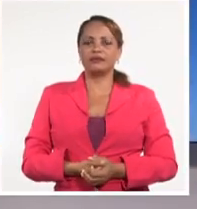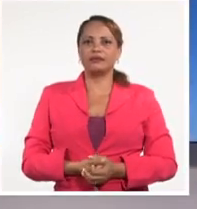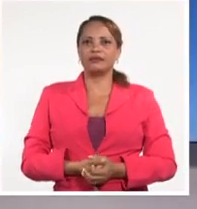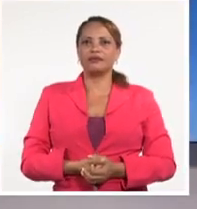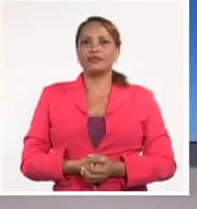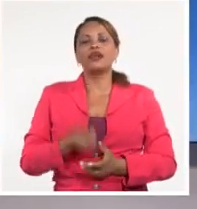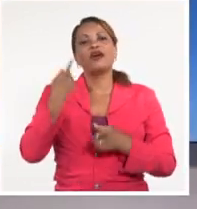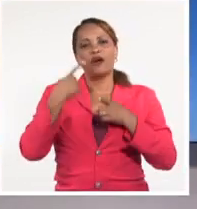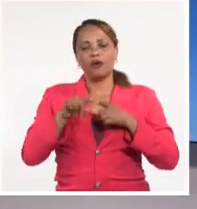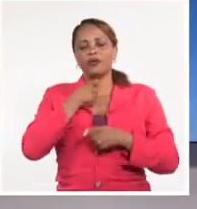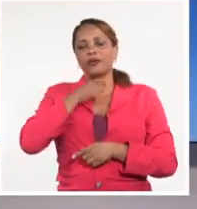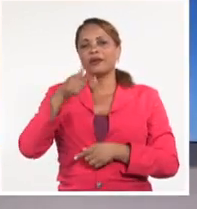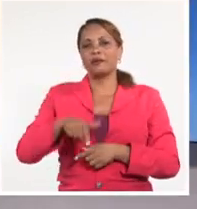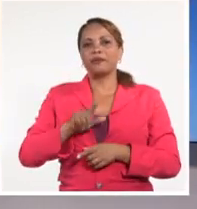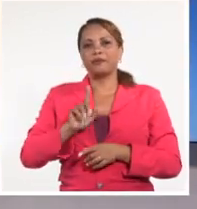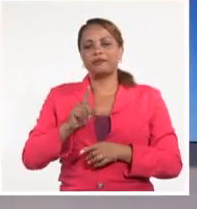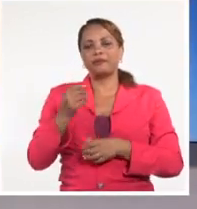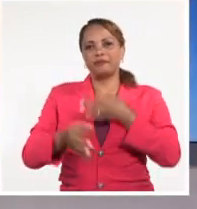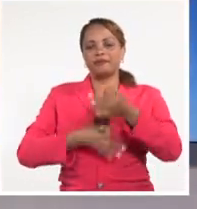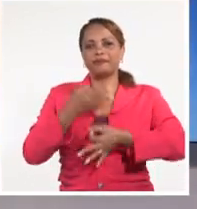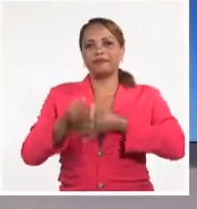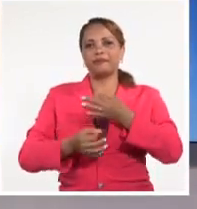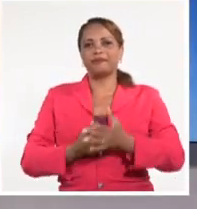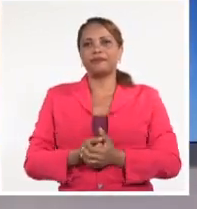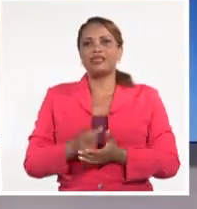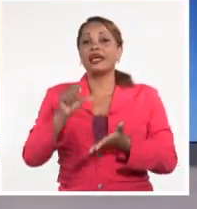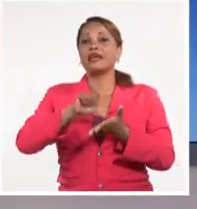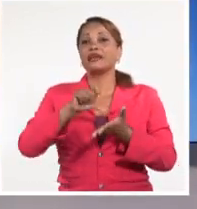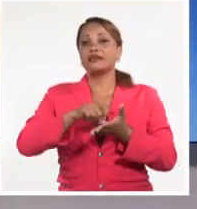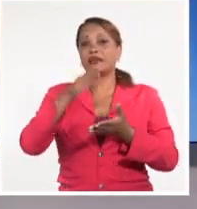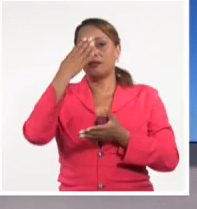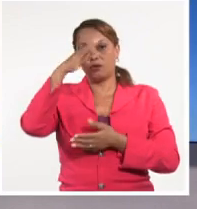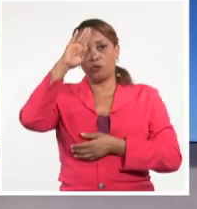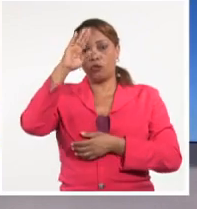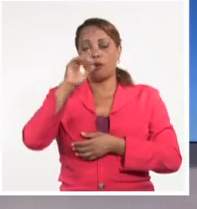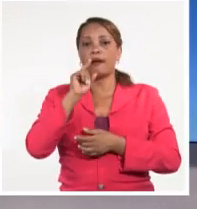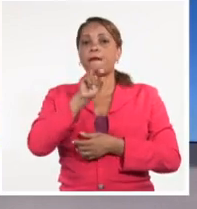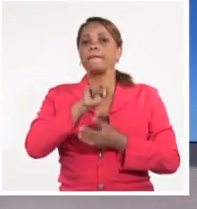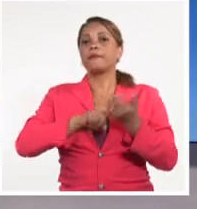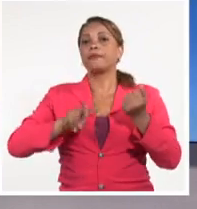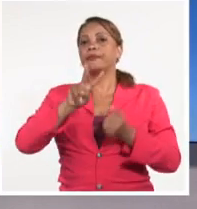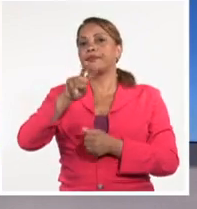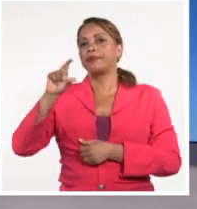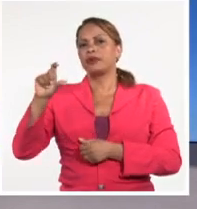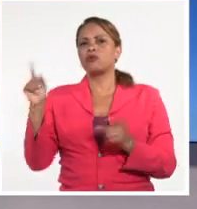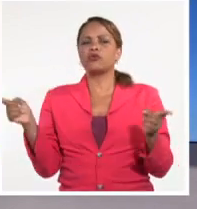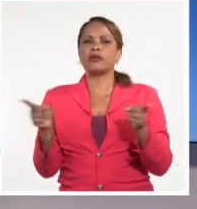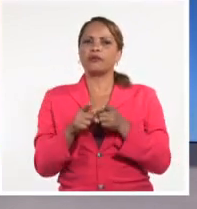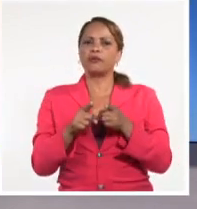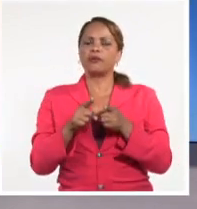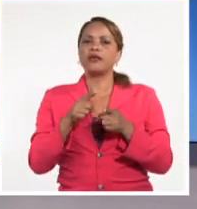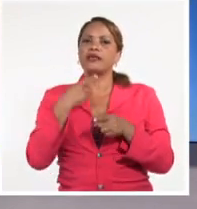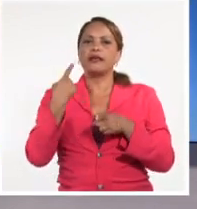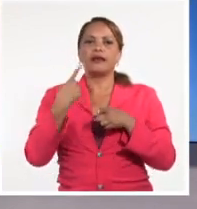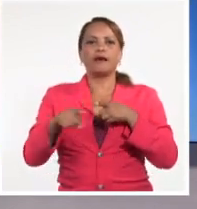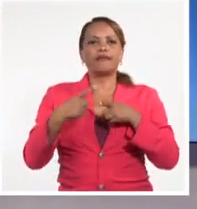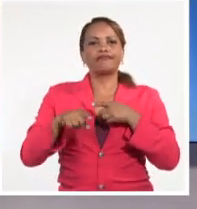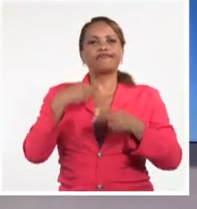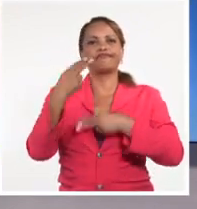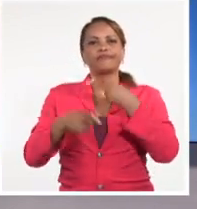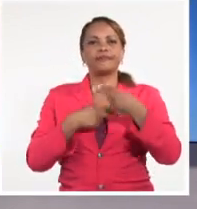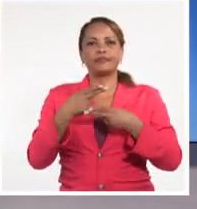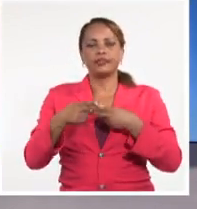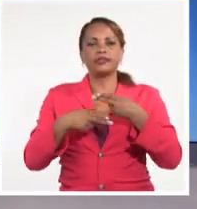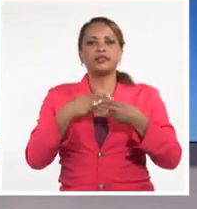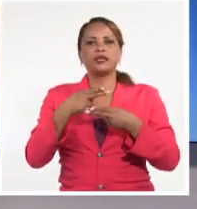Les traigo otro ejemplo. Este es en el centro del país, en Villa Clara. Y un breve resumen de este acto vandálico, también en voz